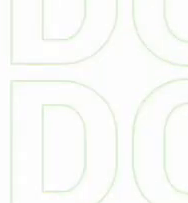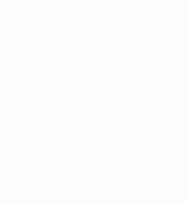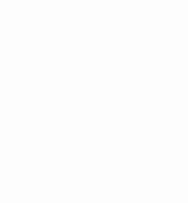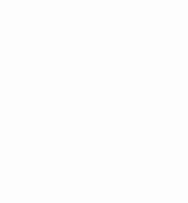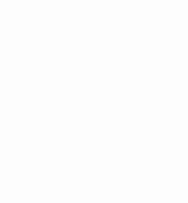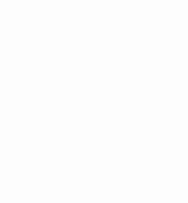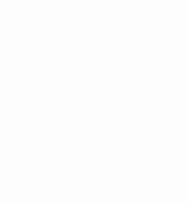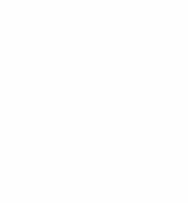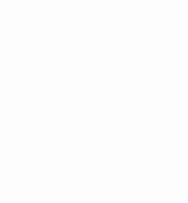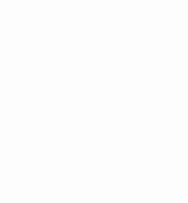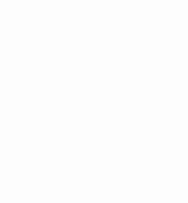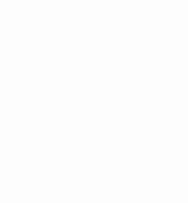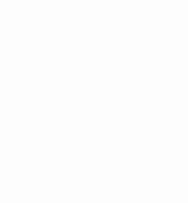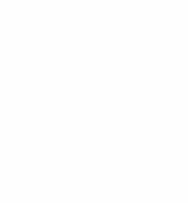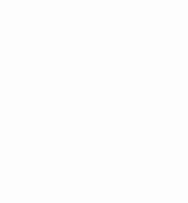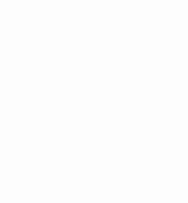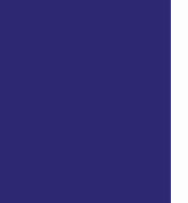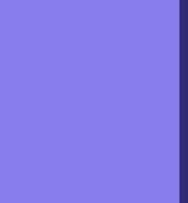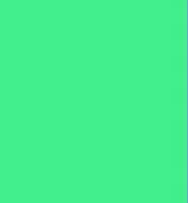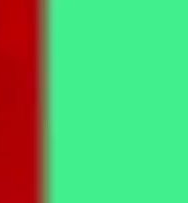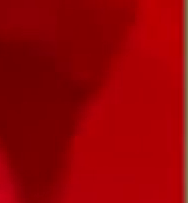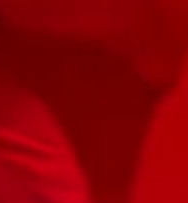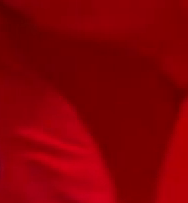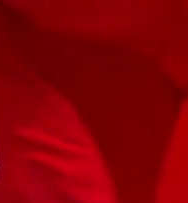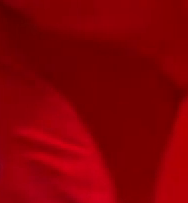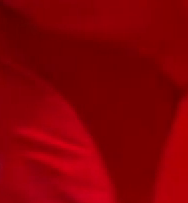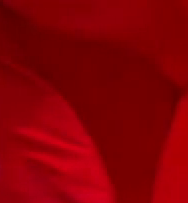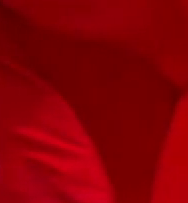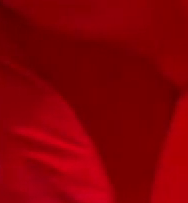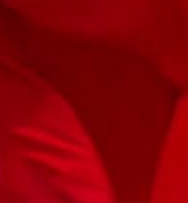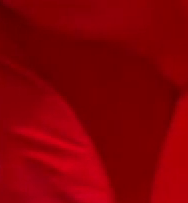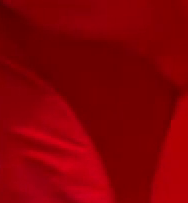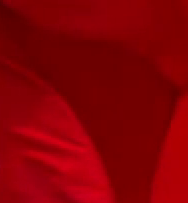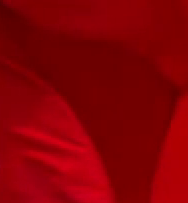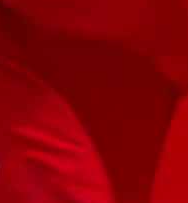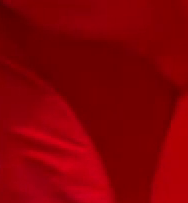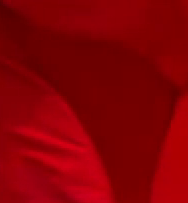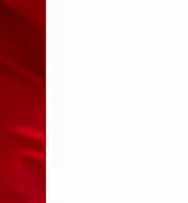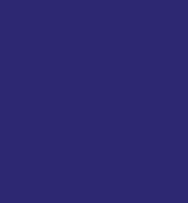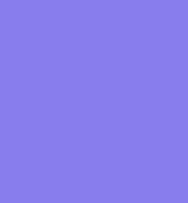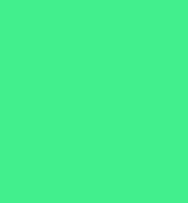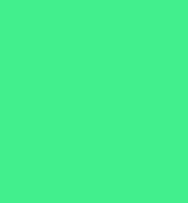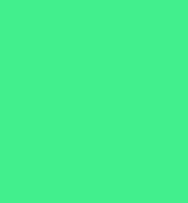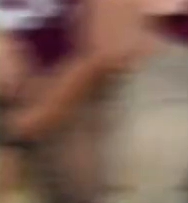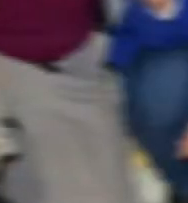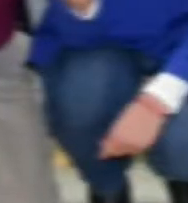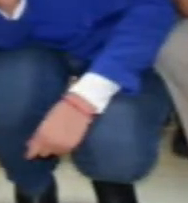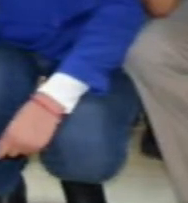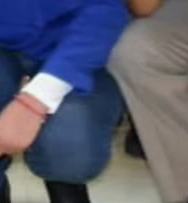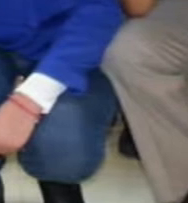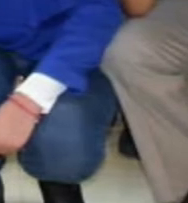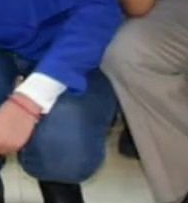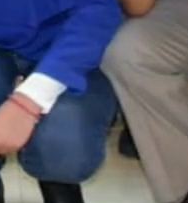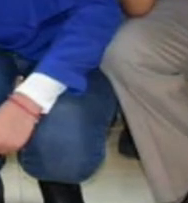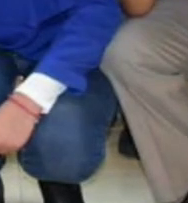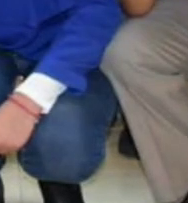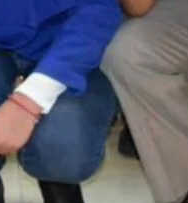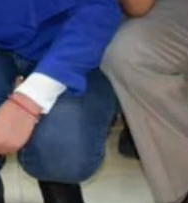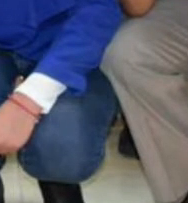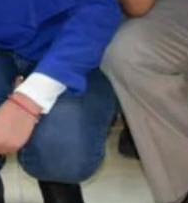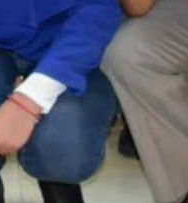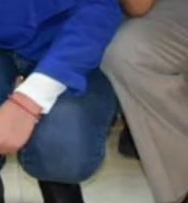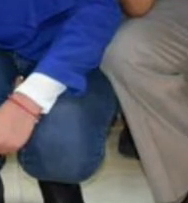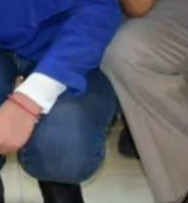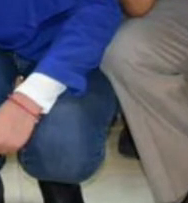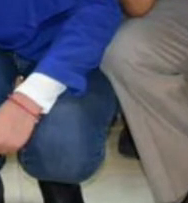No te pierdas Nuevo León en la Hora Nacional. Invitan a Nuevo León a intercambio comercial con China. Claipa, clínica de labio y